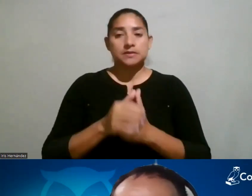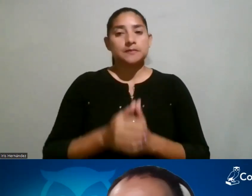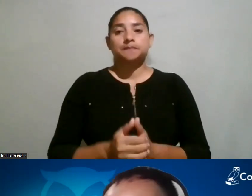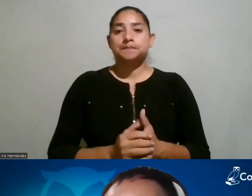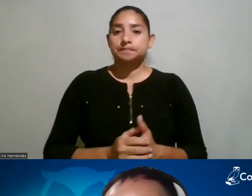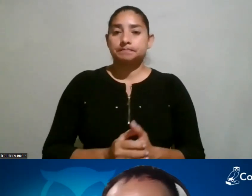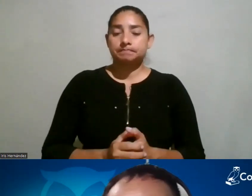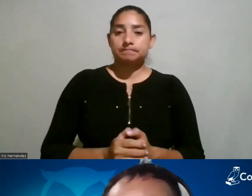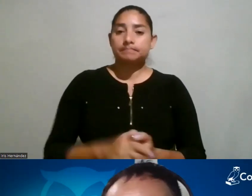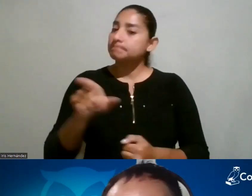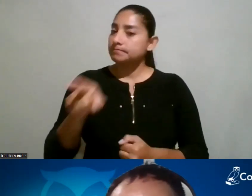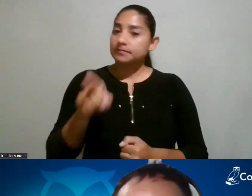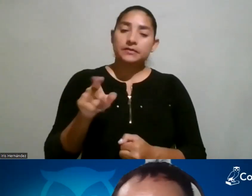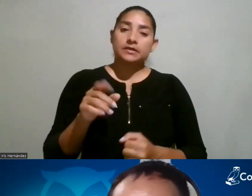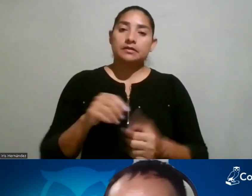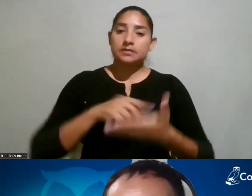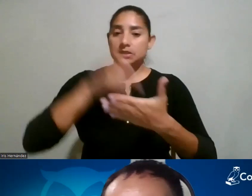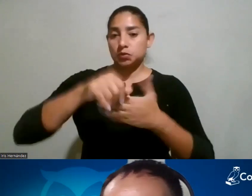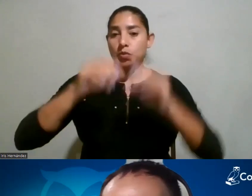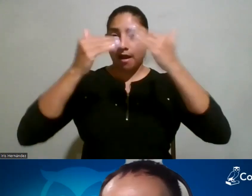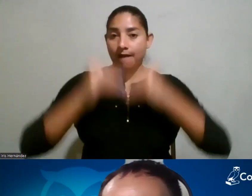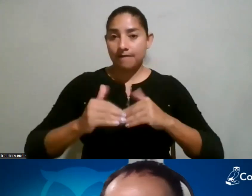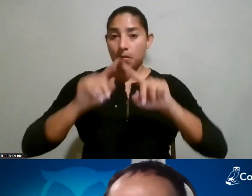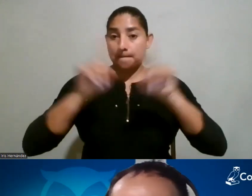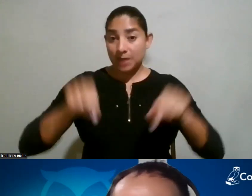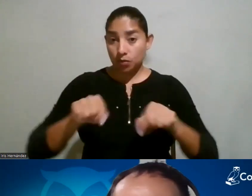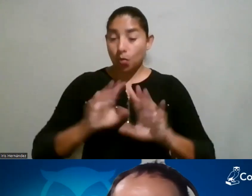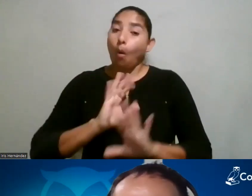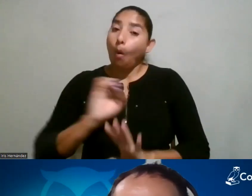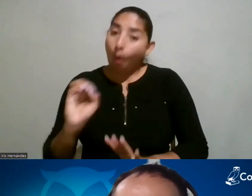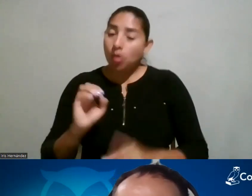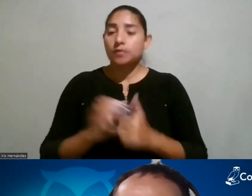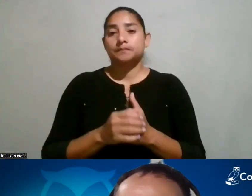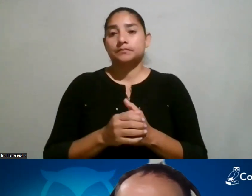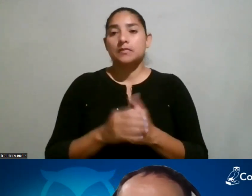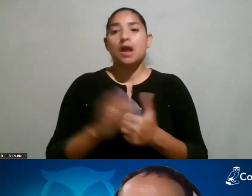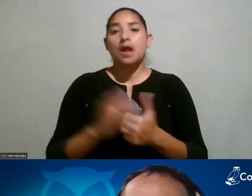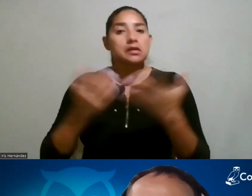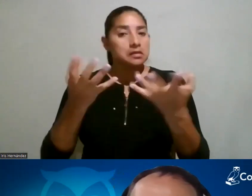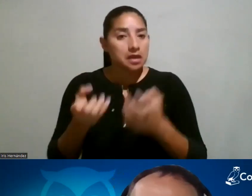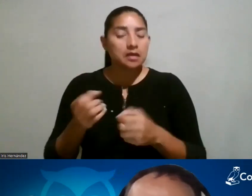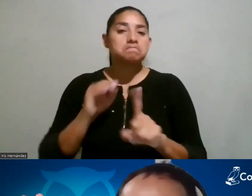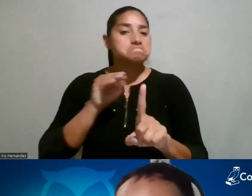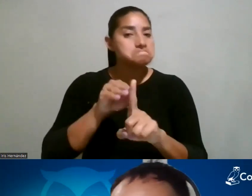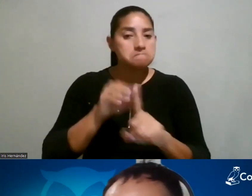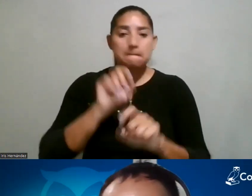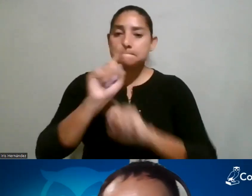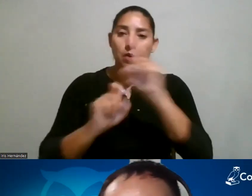que está en la sección de abajo, en el menú de abajo o también si alguien lo desea, pues puede